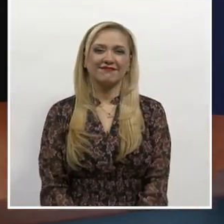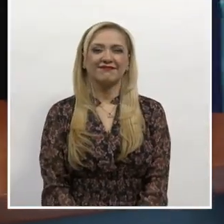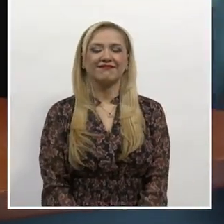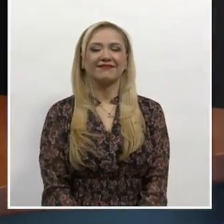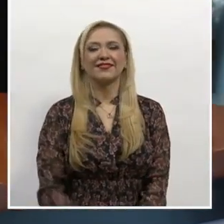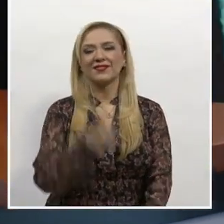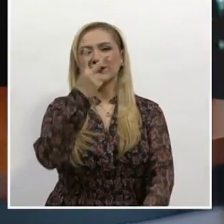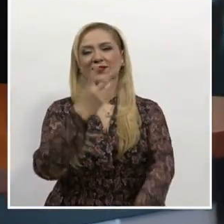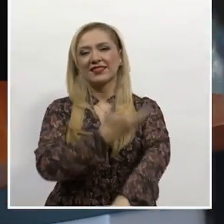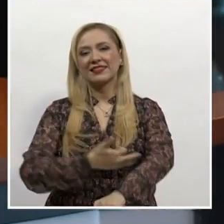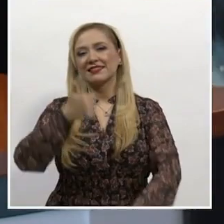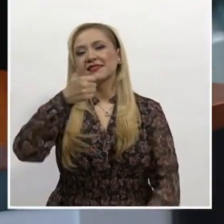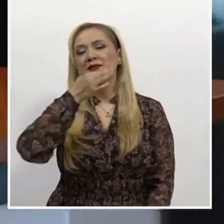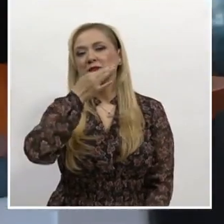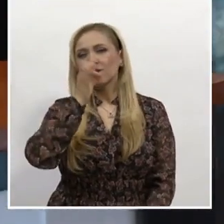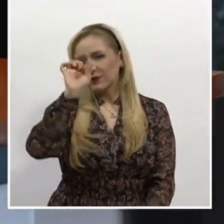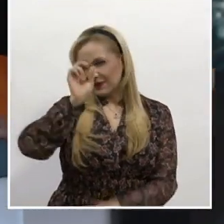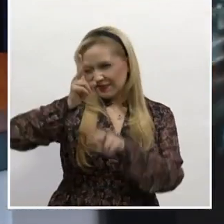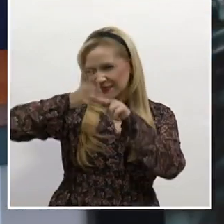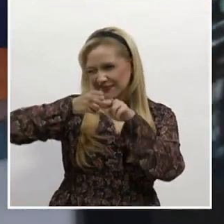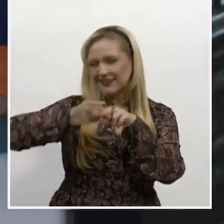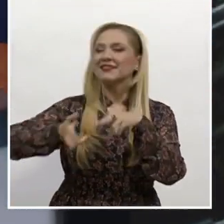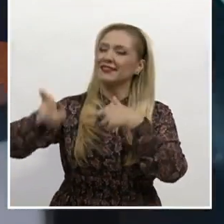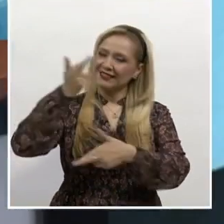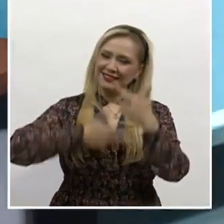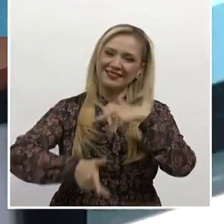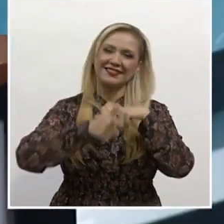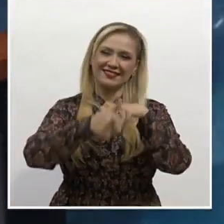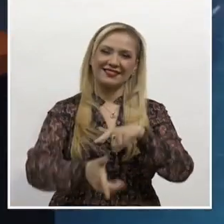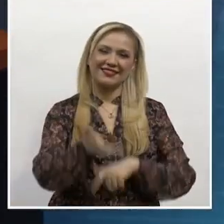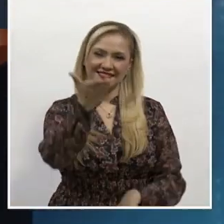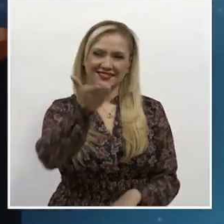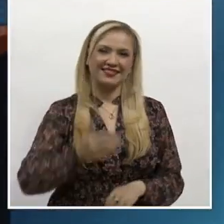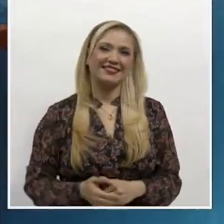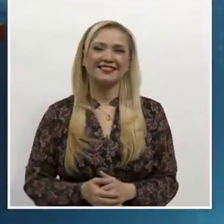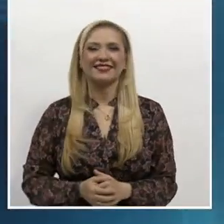Dos de la tarde con seis minutos. Vamos a una pausa y continuamos con más.